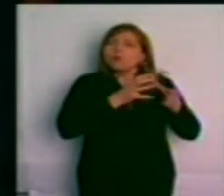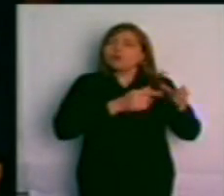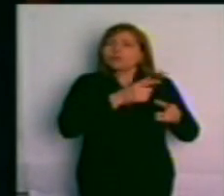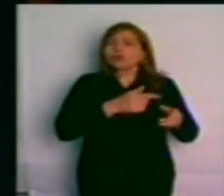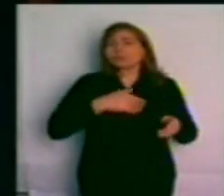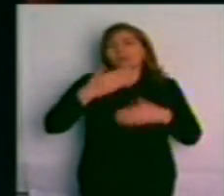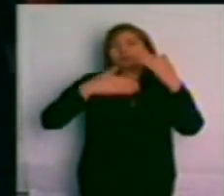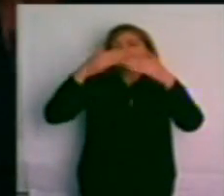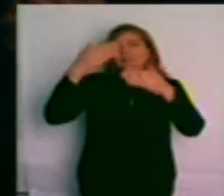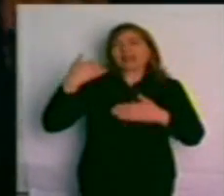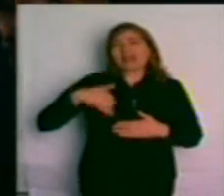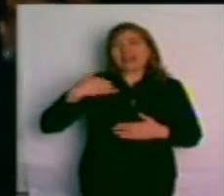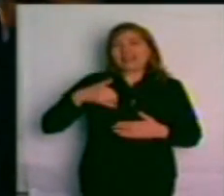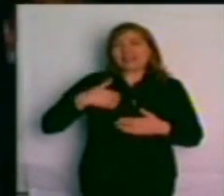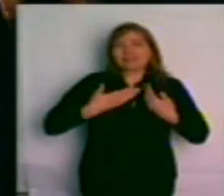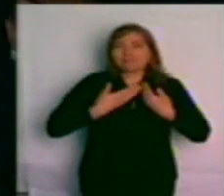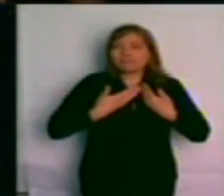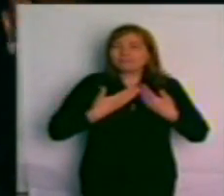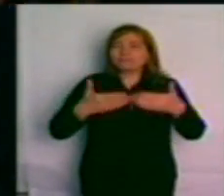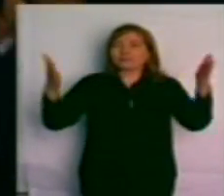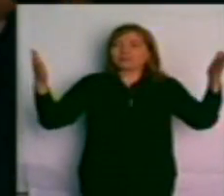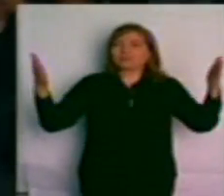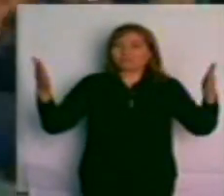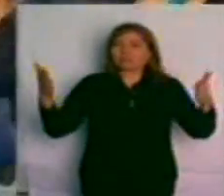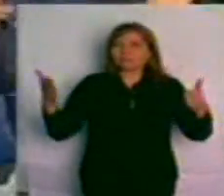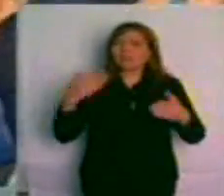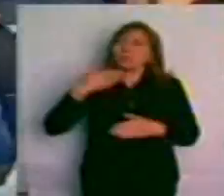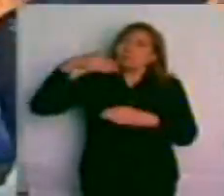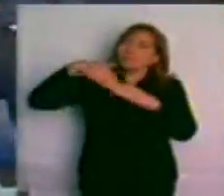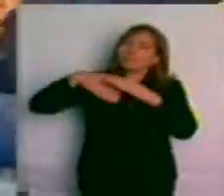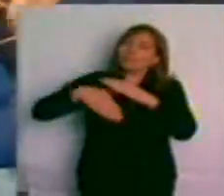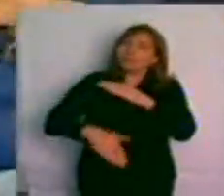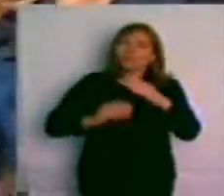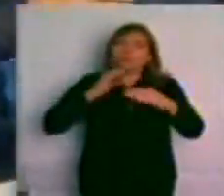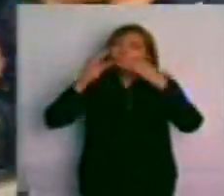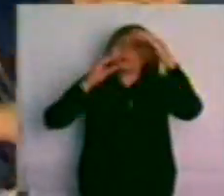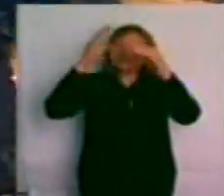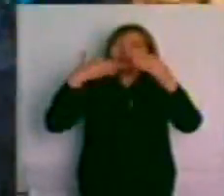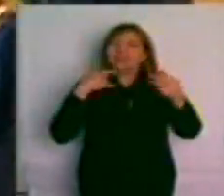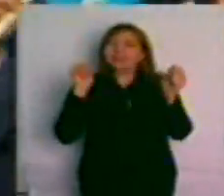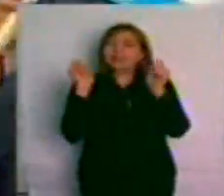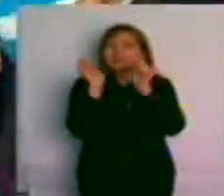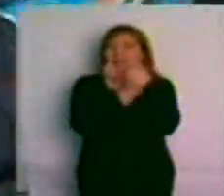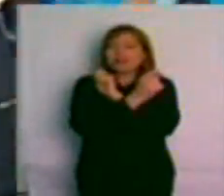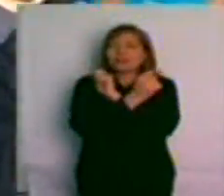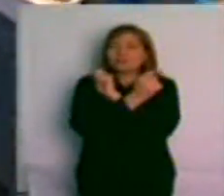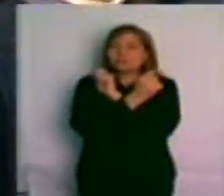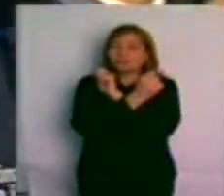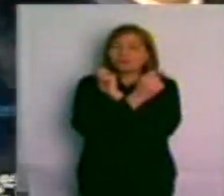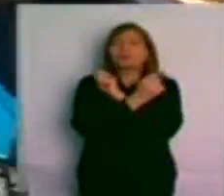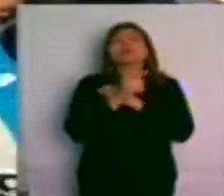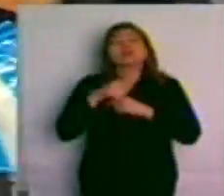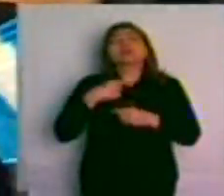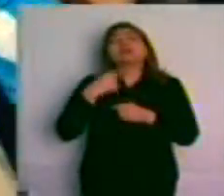a permitirnos profundizar este proceso de transformación y